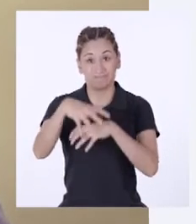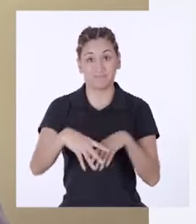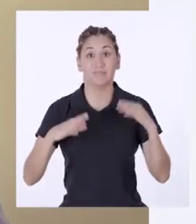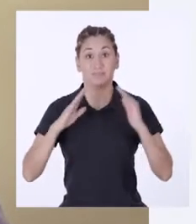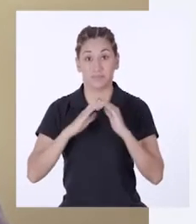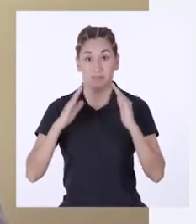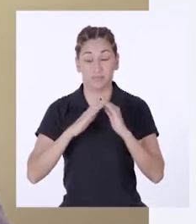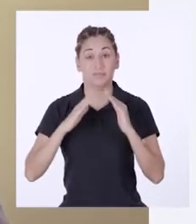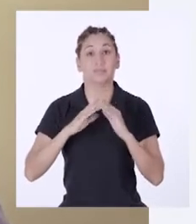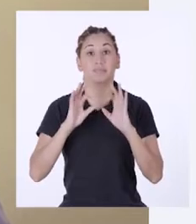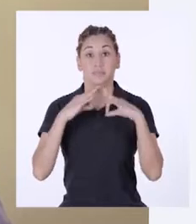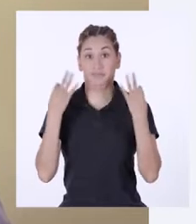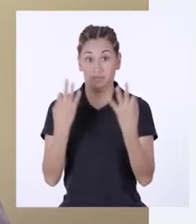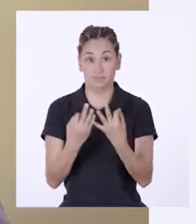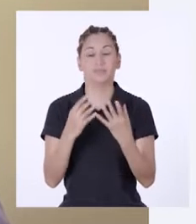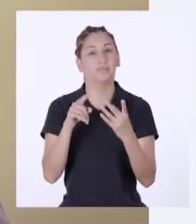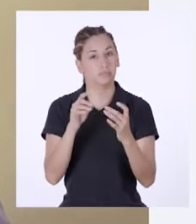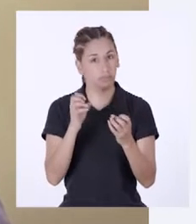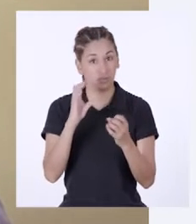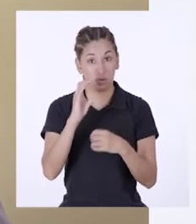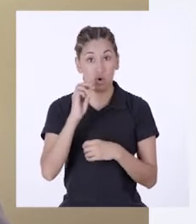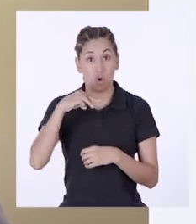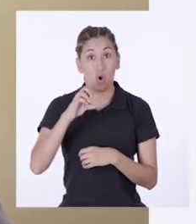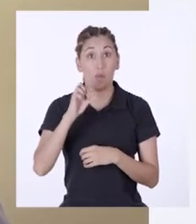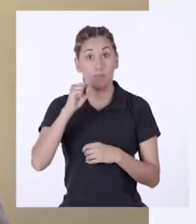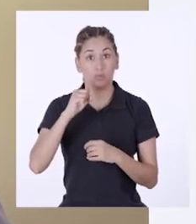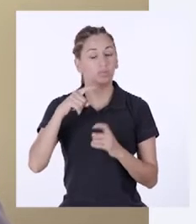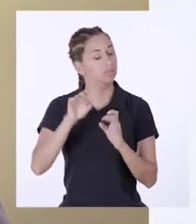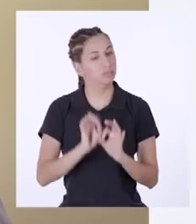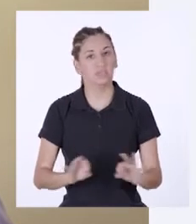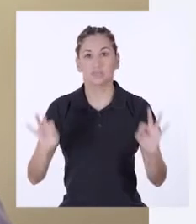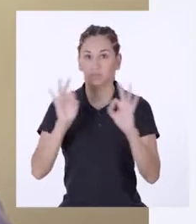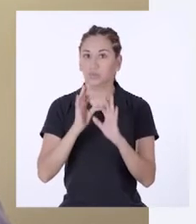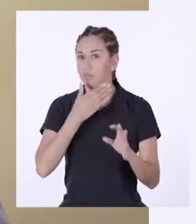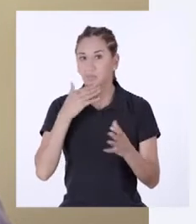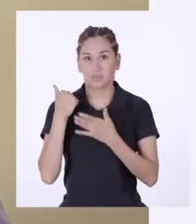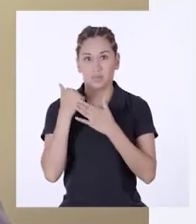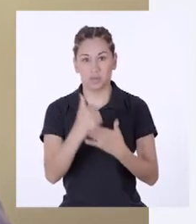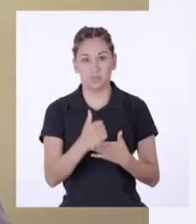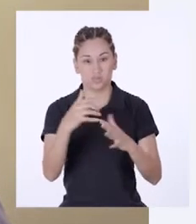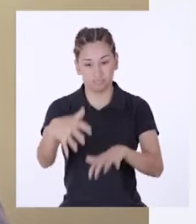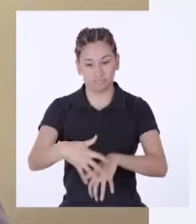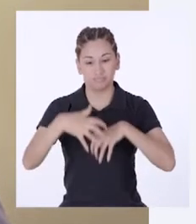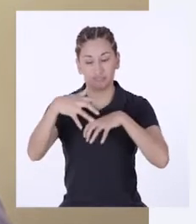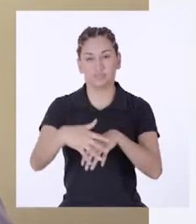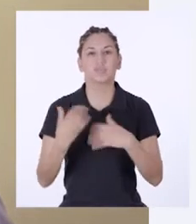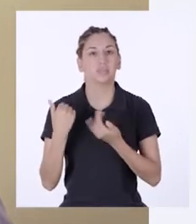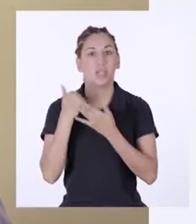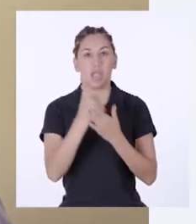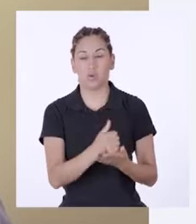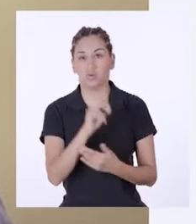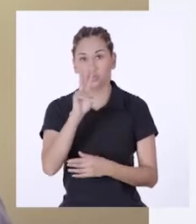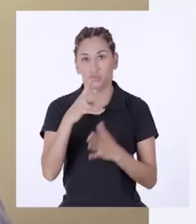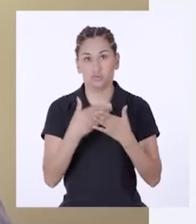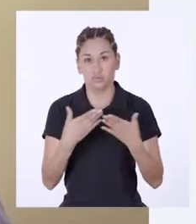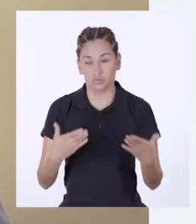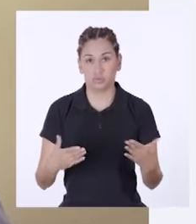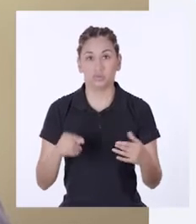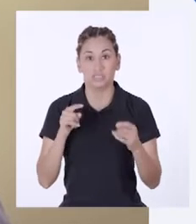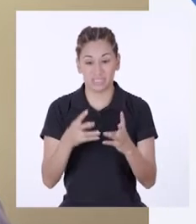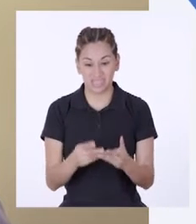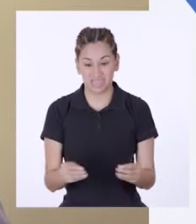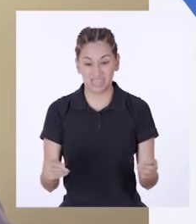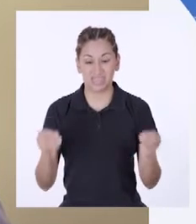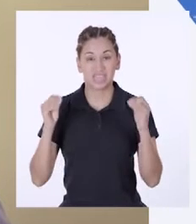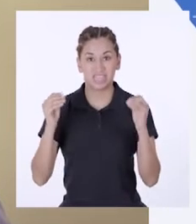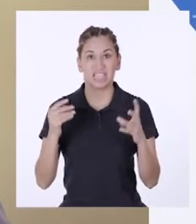el compost es muy importante para mejorar la fertilidad del suelo, ya que proporciona dos cosas. Primero, incorpora